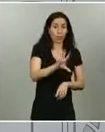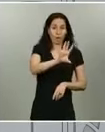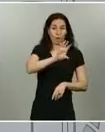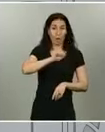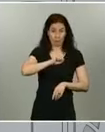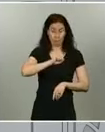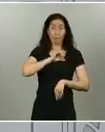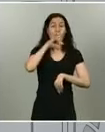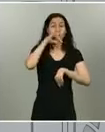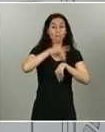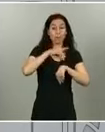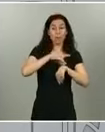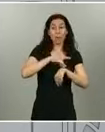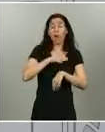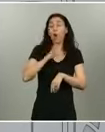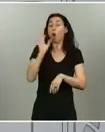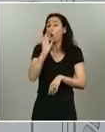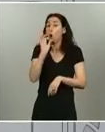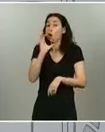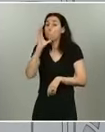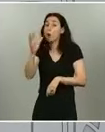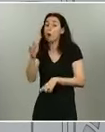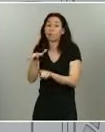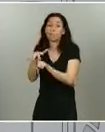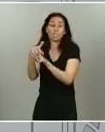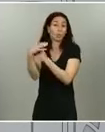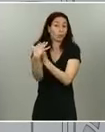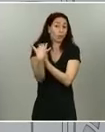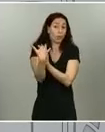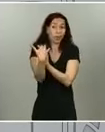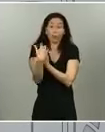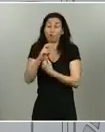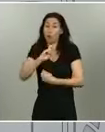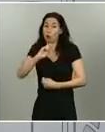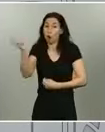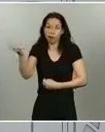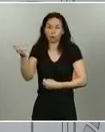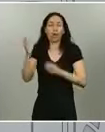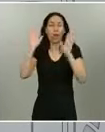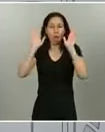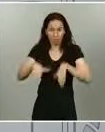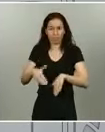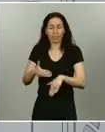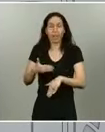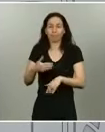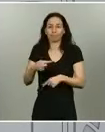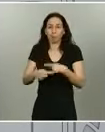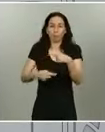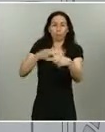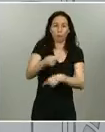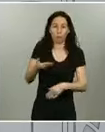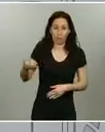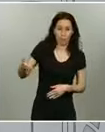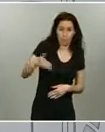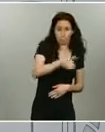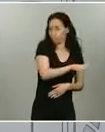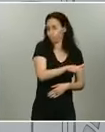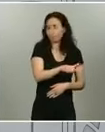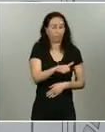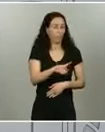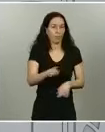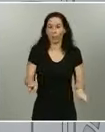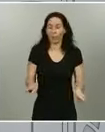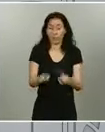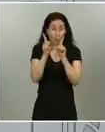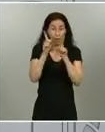patologías se han podido ver agravadas y han podido producir ese exceso de mortalidad. Y yo creo que, entre todos, si bien es cierto que esta enfermedad tiene